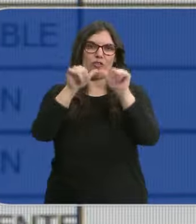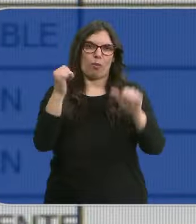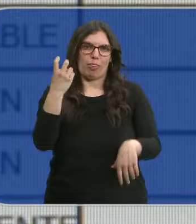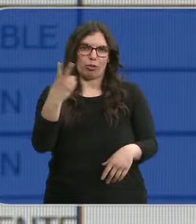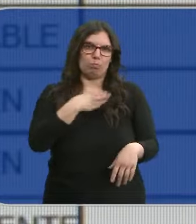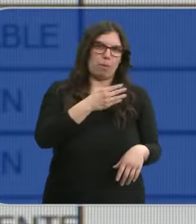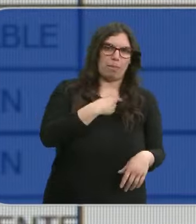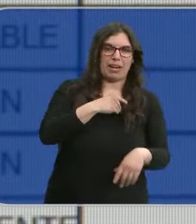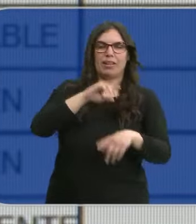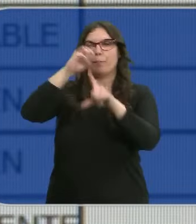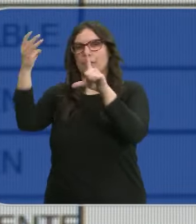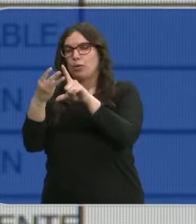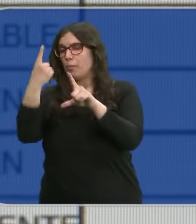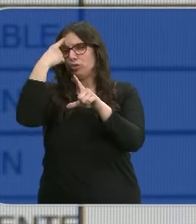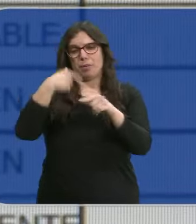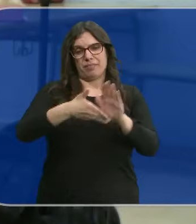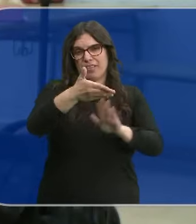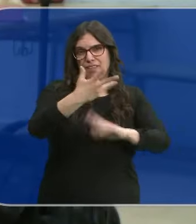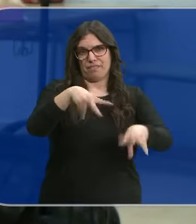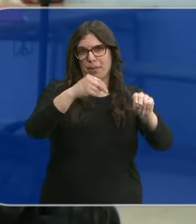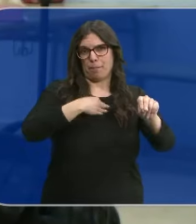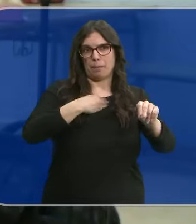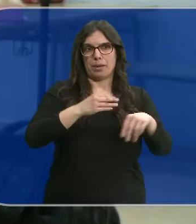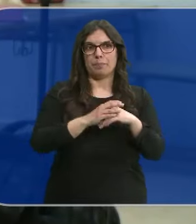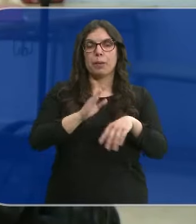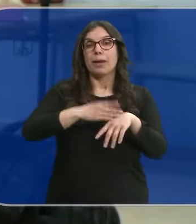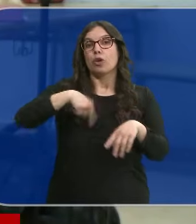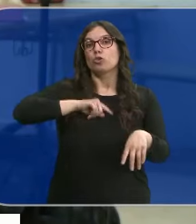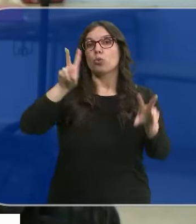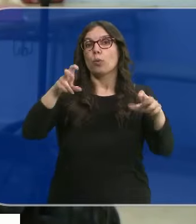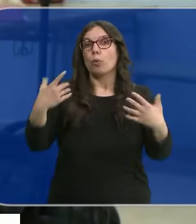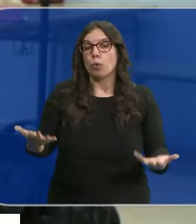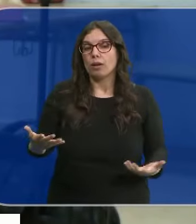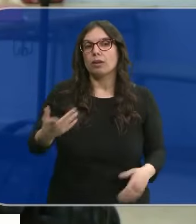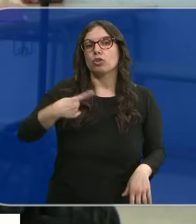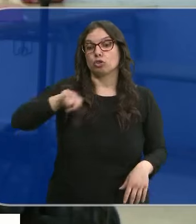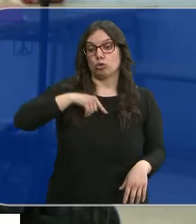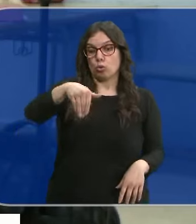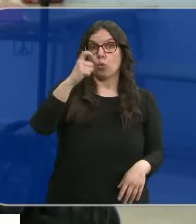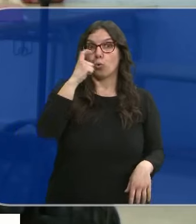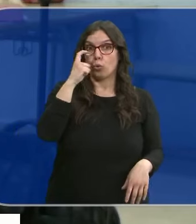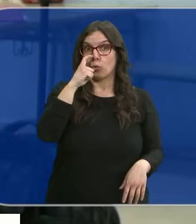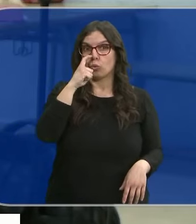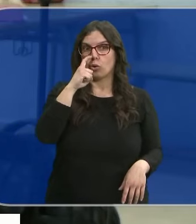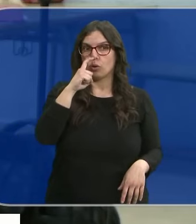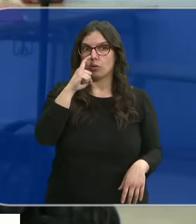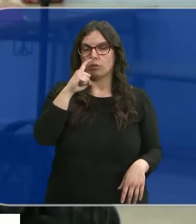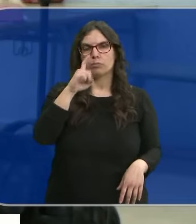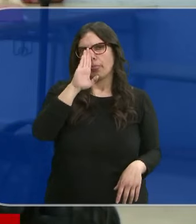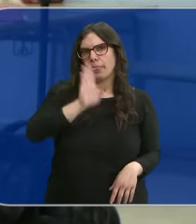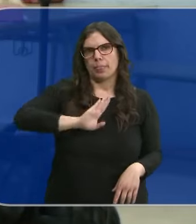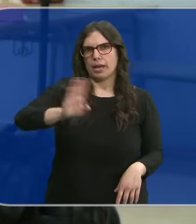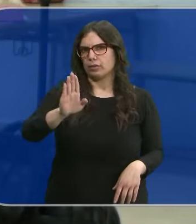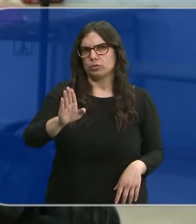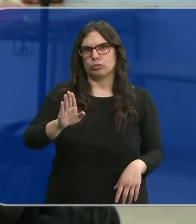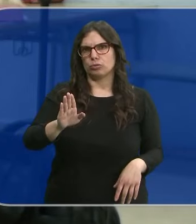formas pero saben que el papel tiene caducidad. Quizá para nosotros la novedad va a ser que nosotros en junio sí que vamos a entrar ya